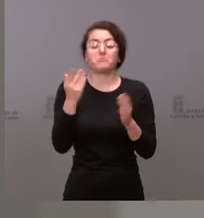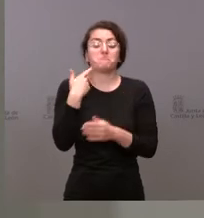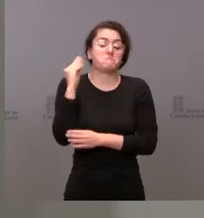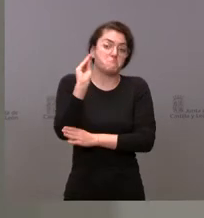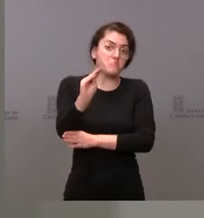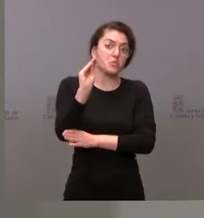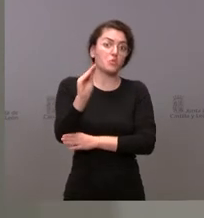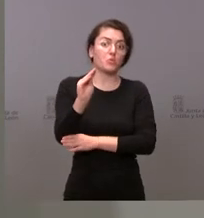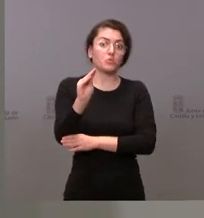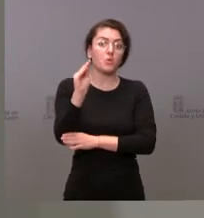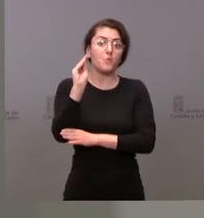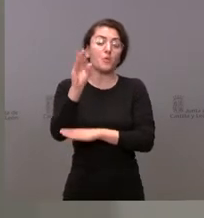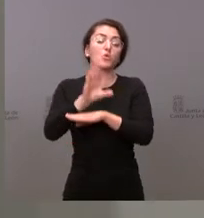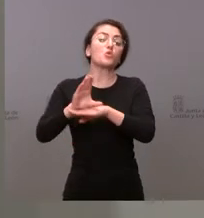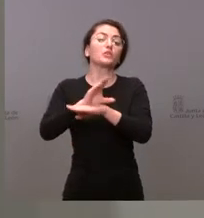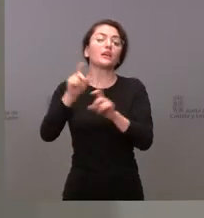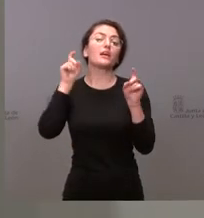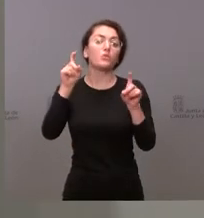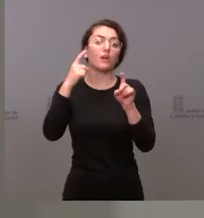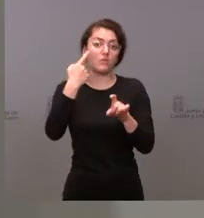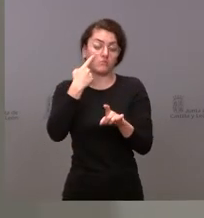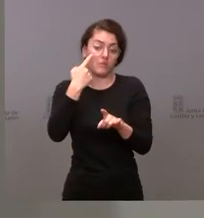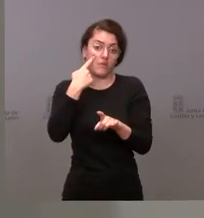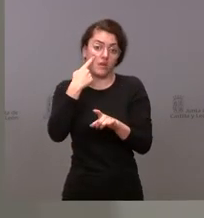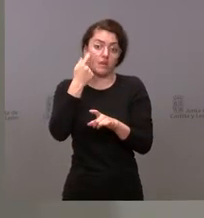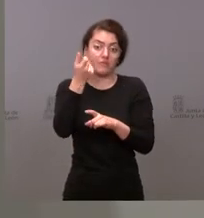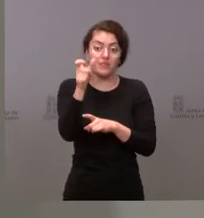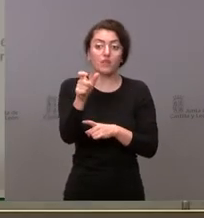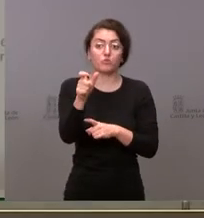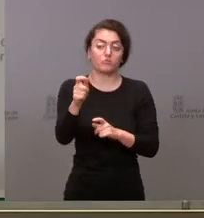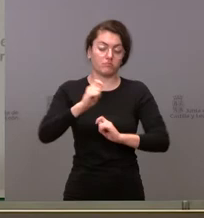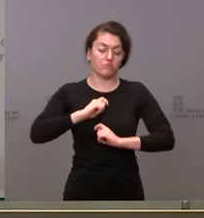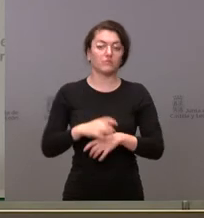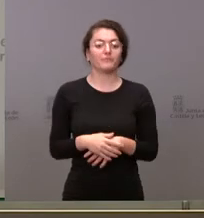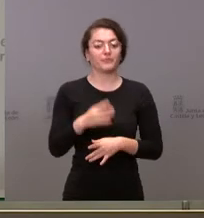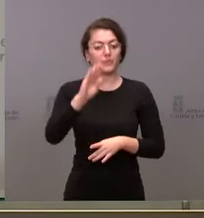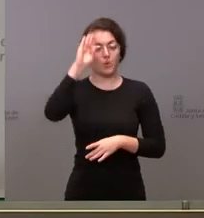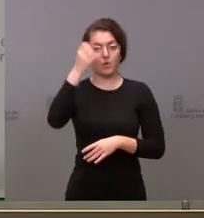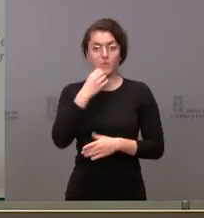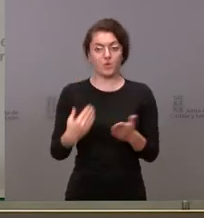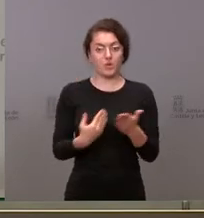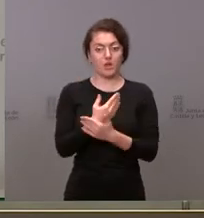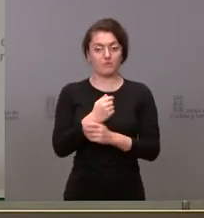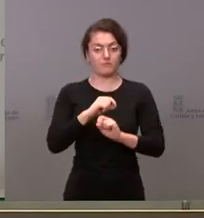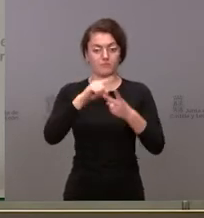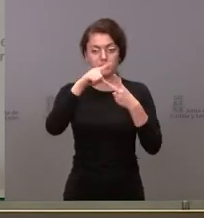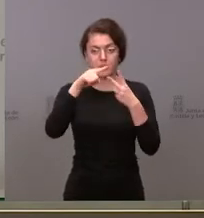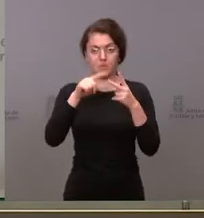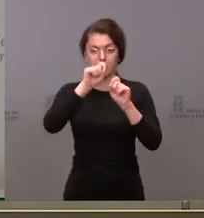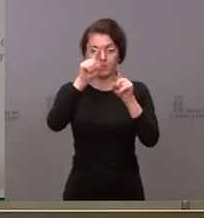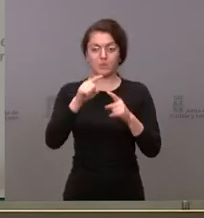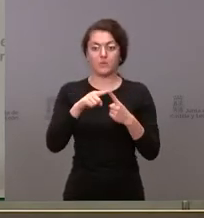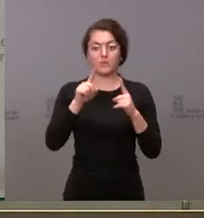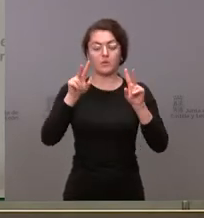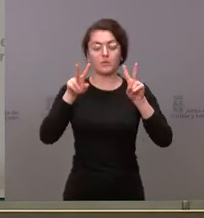se lo preguntaremos a la consejería de educación para que les dé el dato Hola, buenos días Tenía dos cuestiones la primera es sobre la